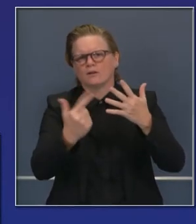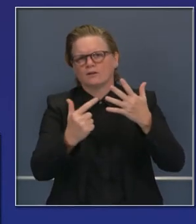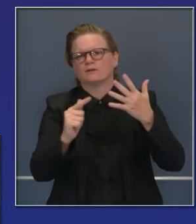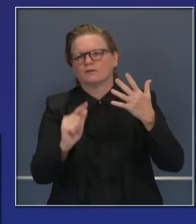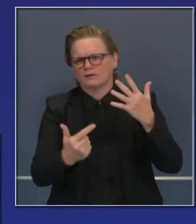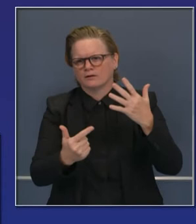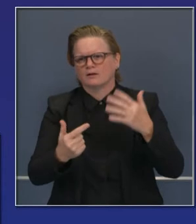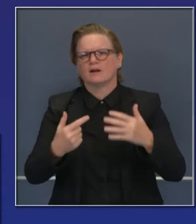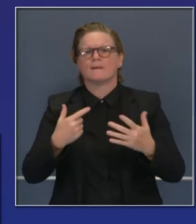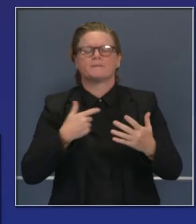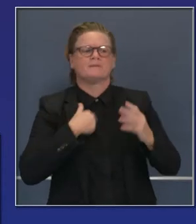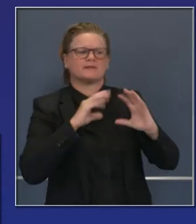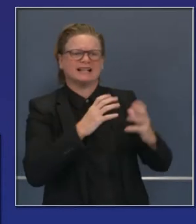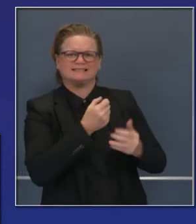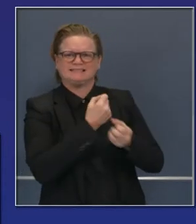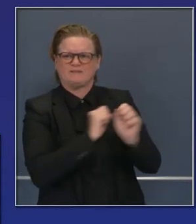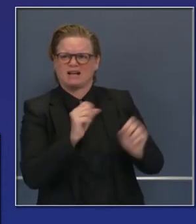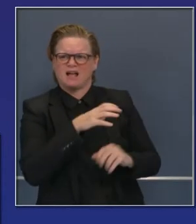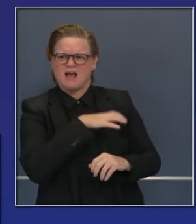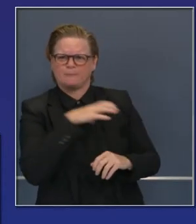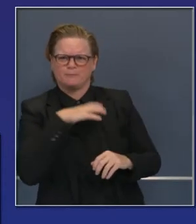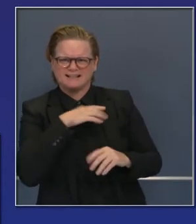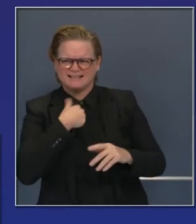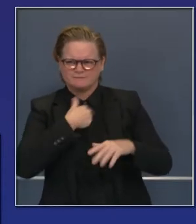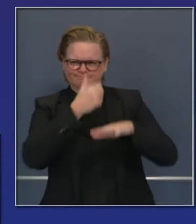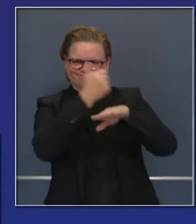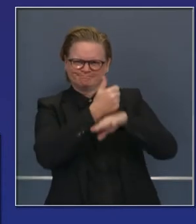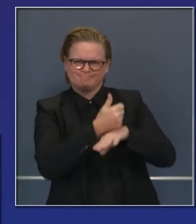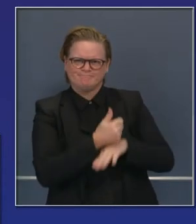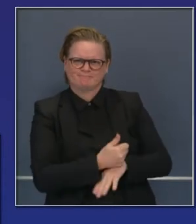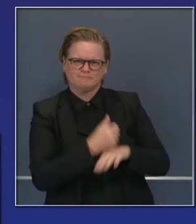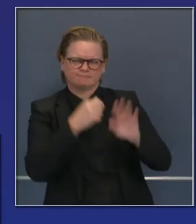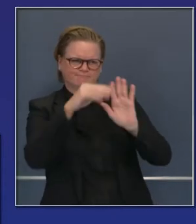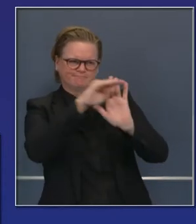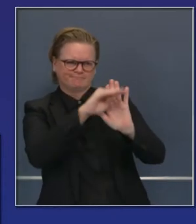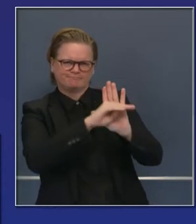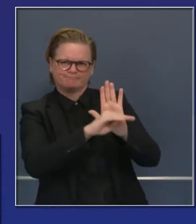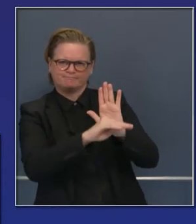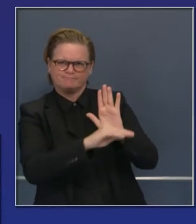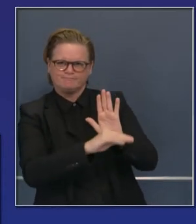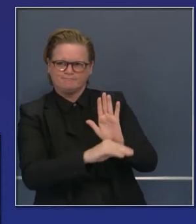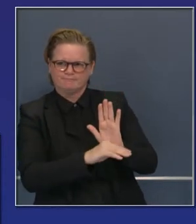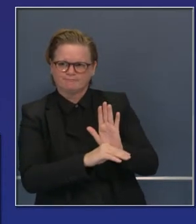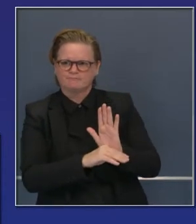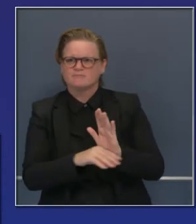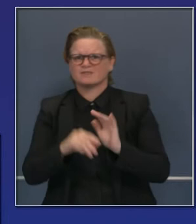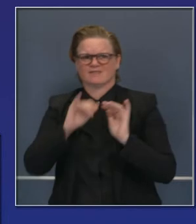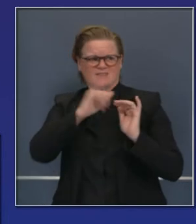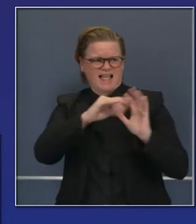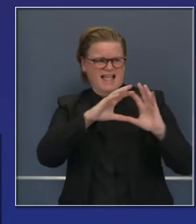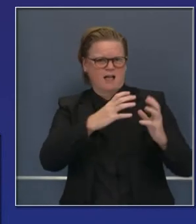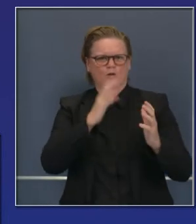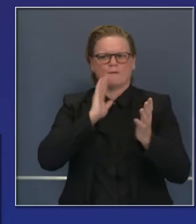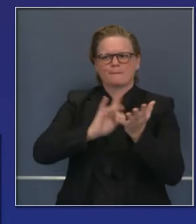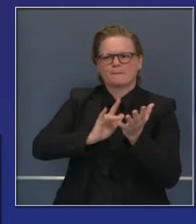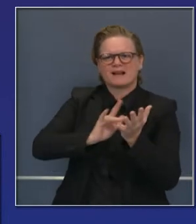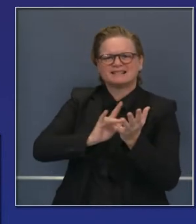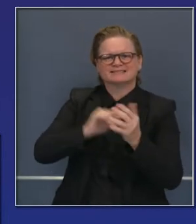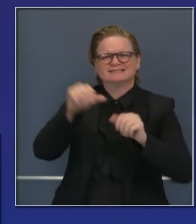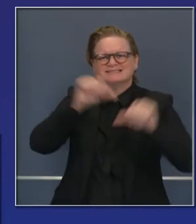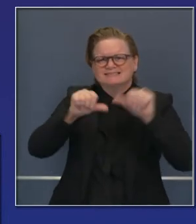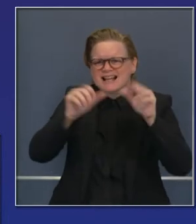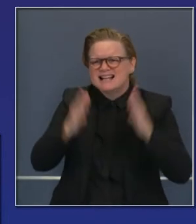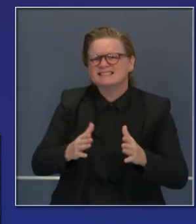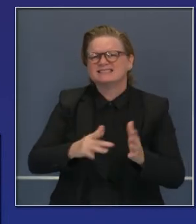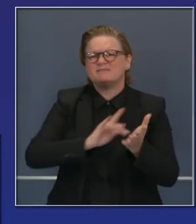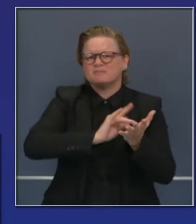Seguridad Científica y el Grupo de Pautas. Y está trabajando con un grupo consultorio que se reúne hoy. Se reunieron